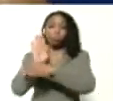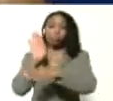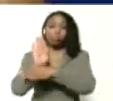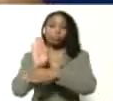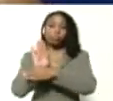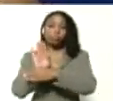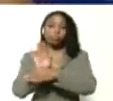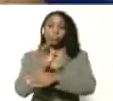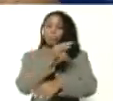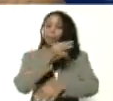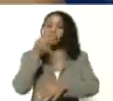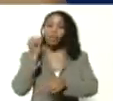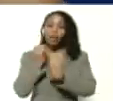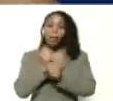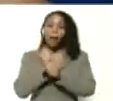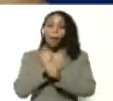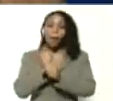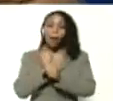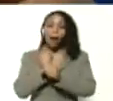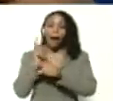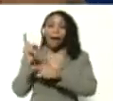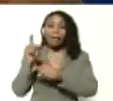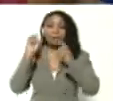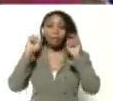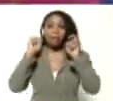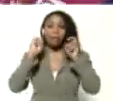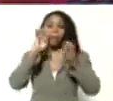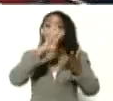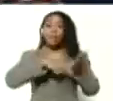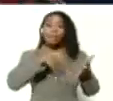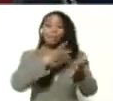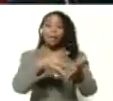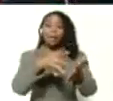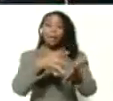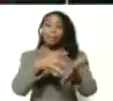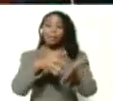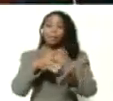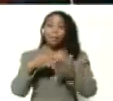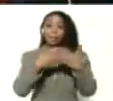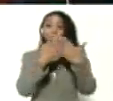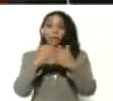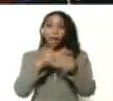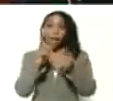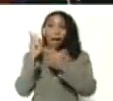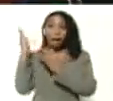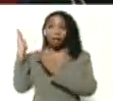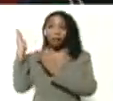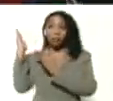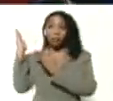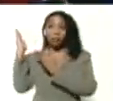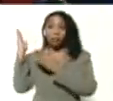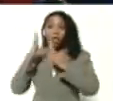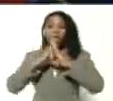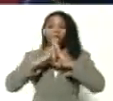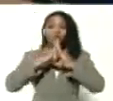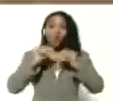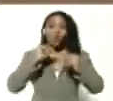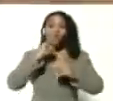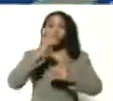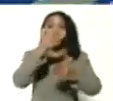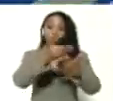el reto de matemáticas la revista estudiantil de matemáticas aquí está todo el reto para